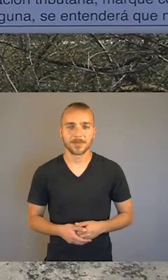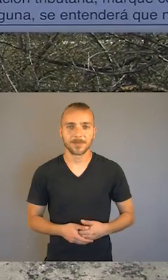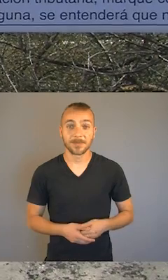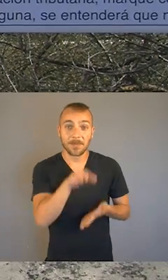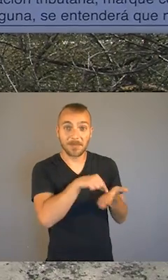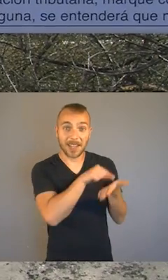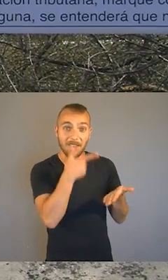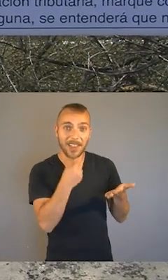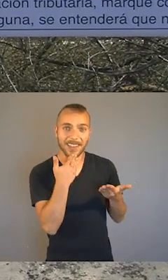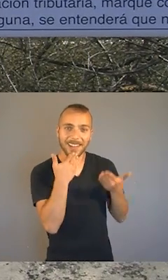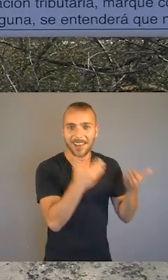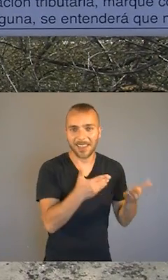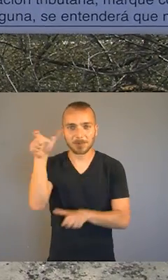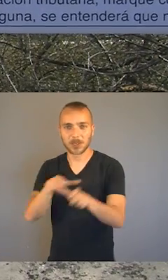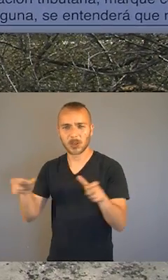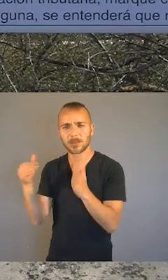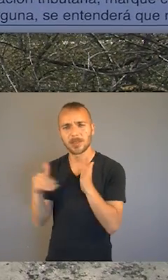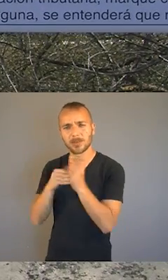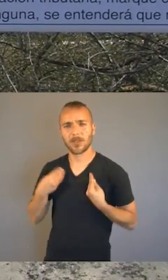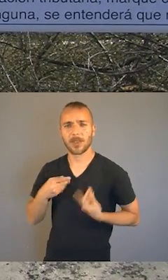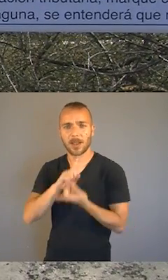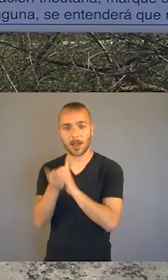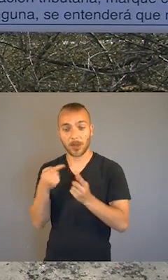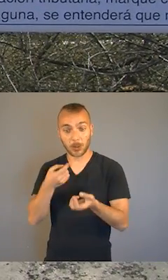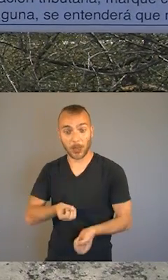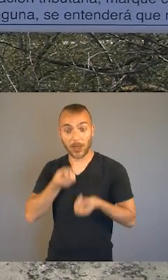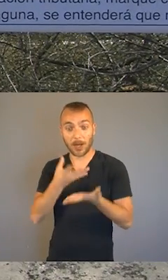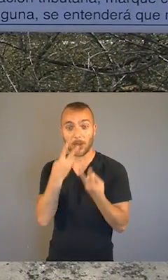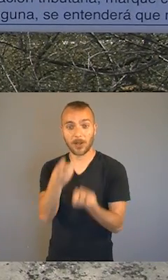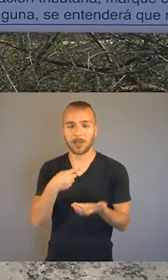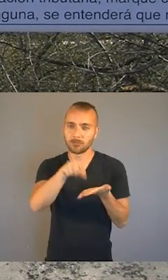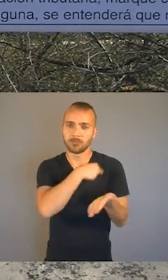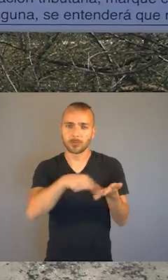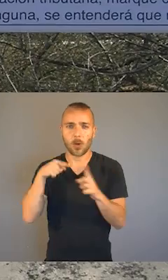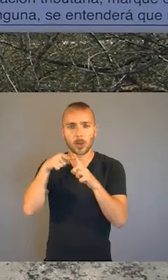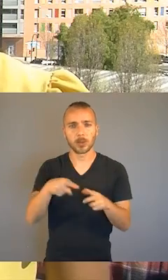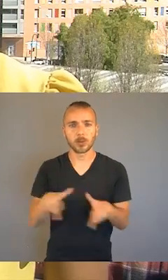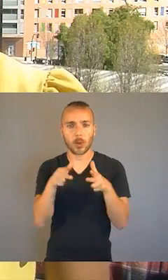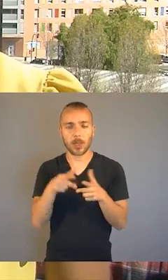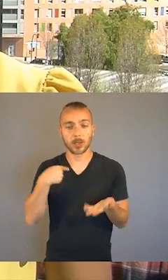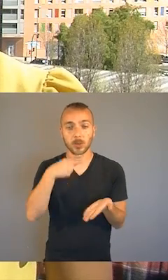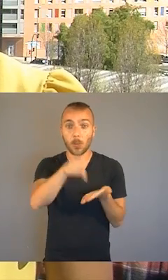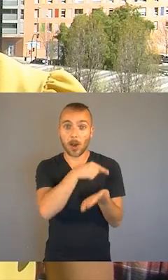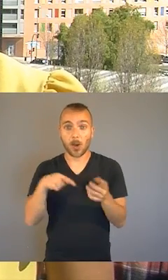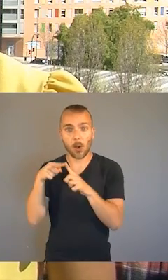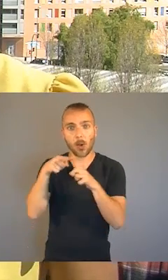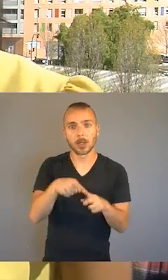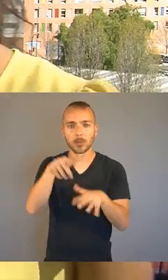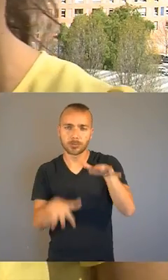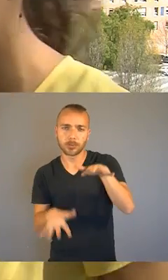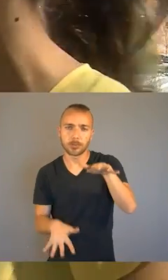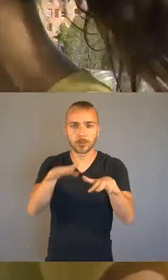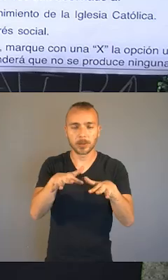Un sencillo gesto que cambia la vida de miles de personas. Yo en mi Declaración de la Renta marco fines sociales. Yo marco para reducir las